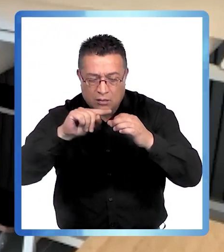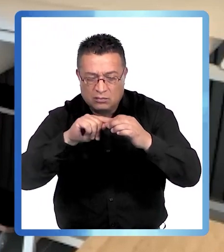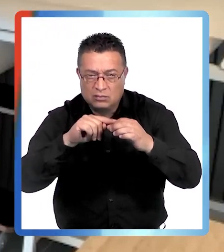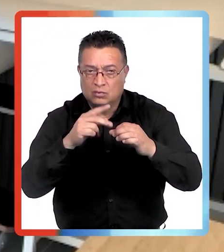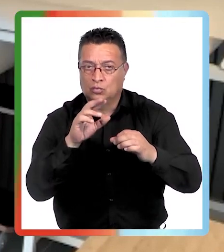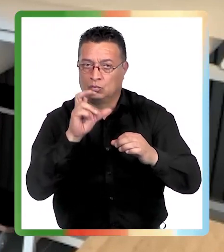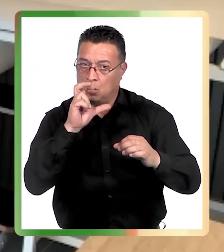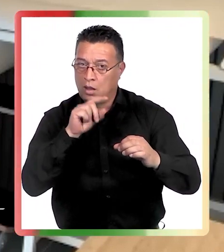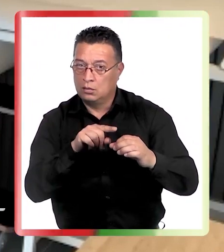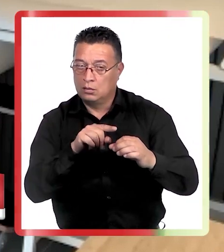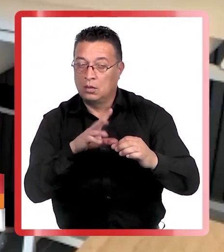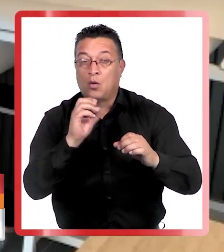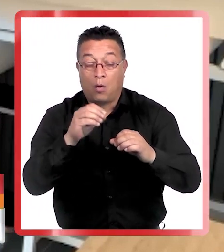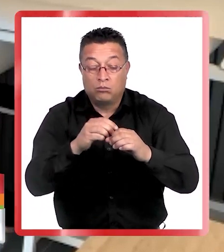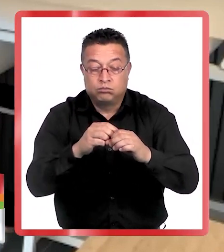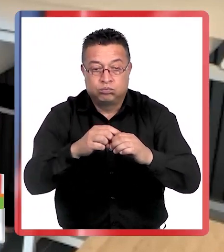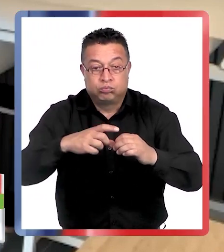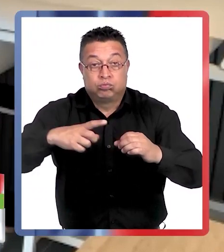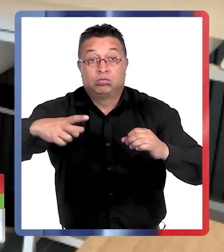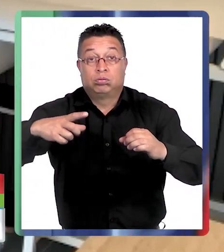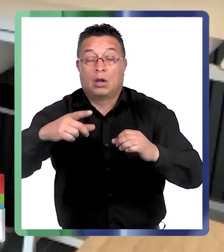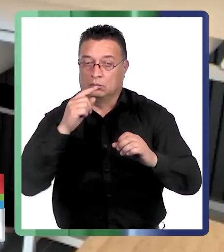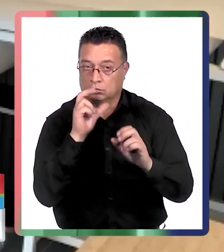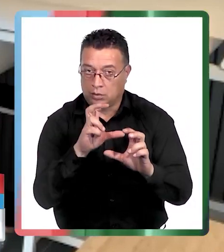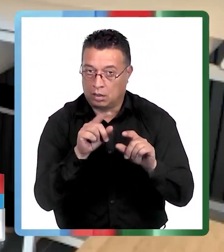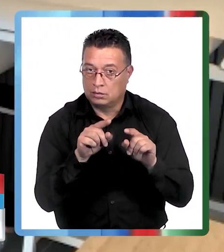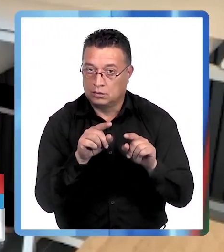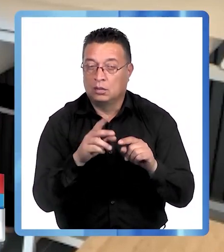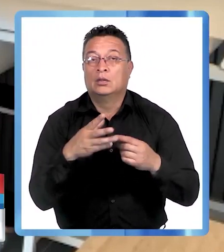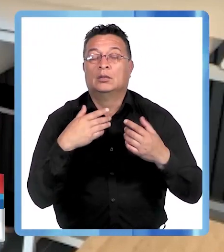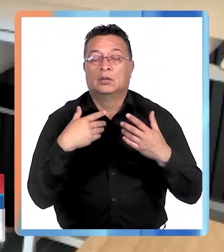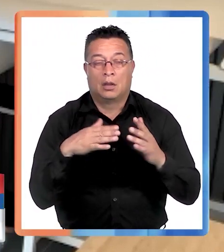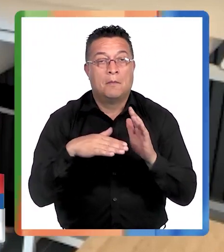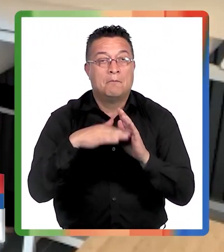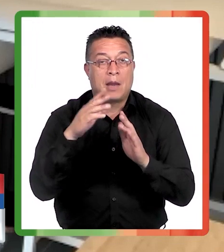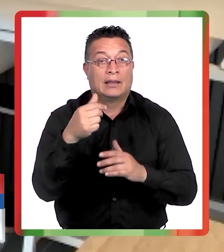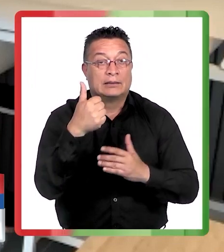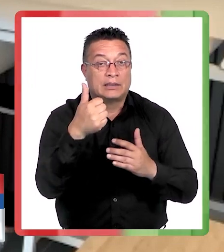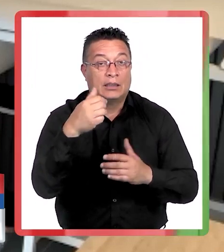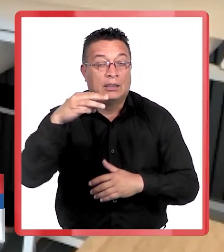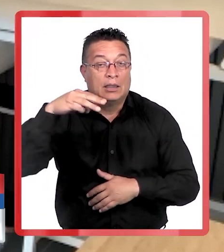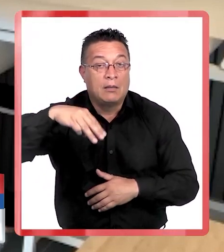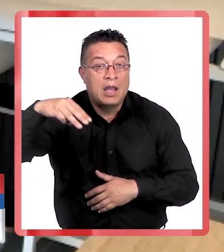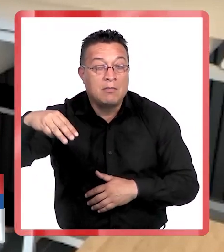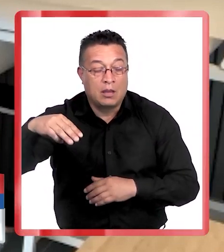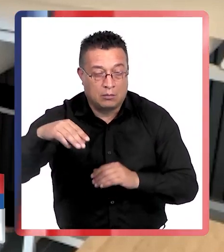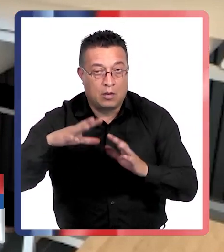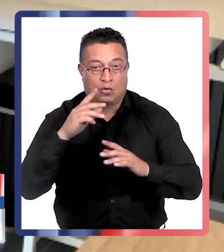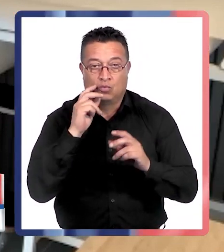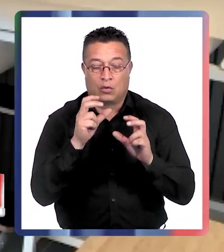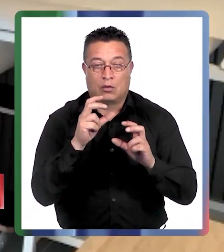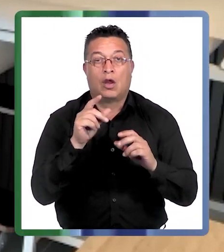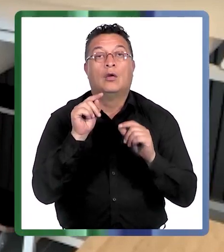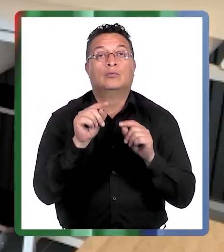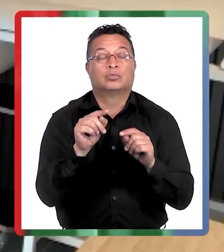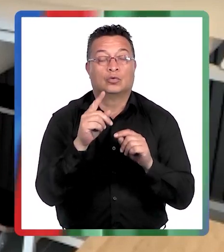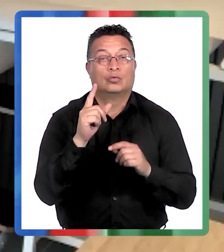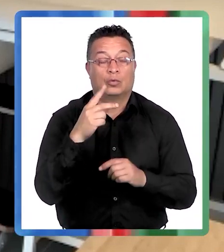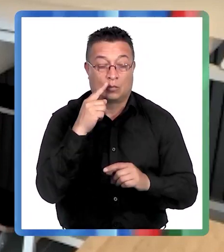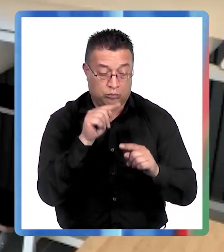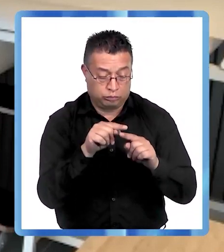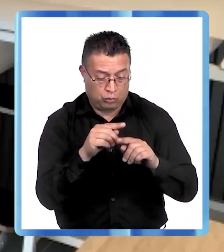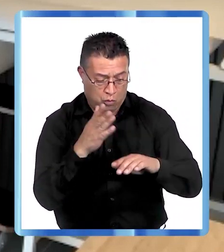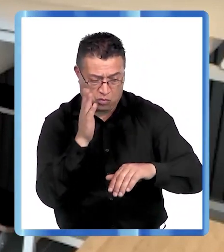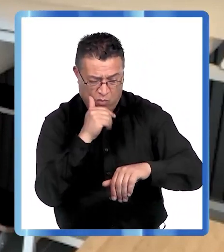que crezcan rápido, que sean de más de 6 milímetros, se dice, y la evolución. Es decir, si es un lunar que tú no